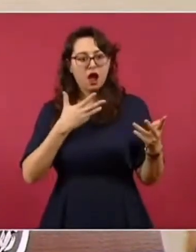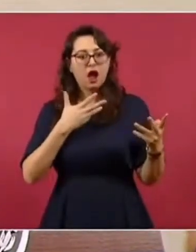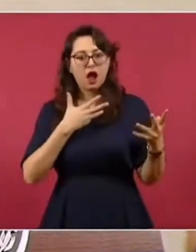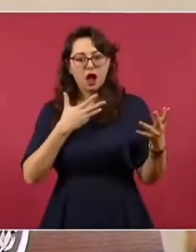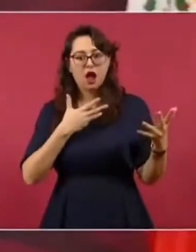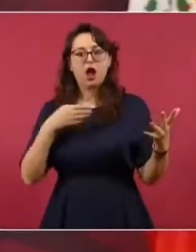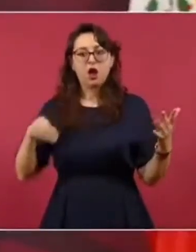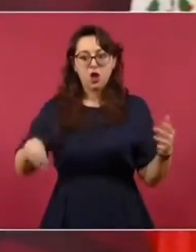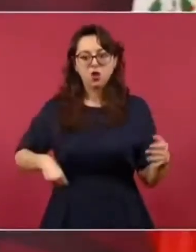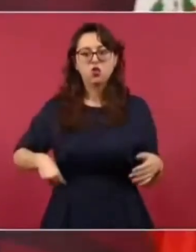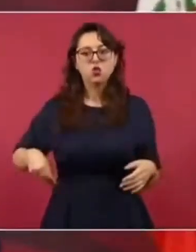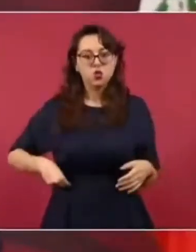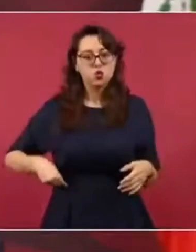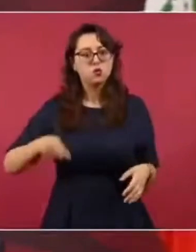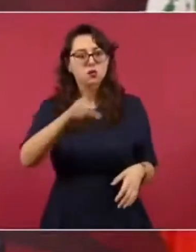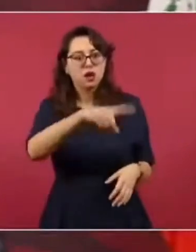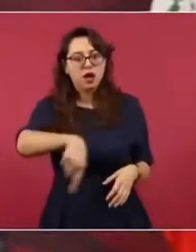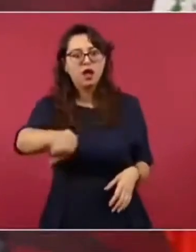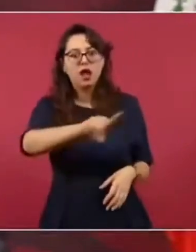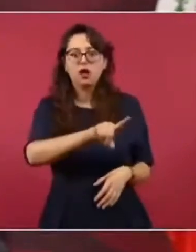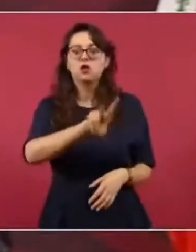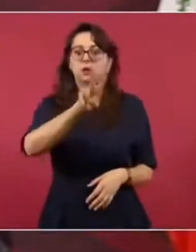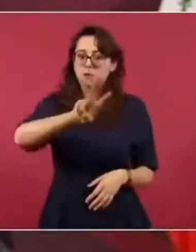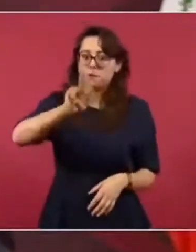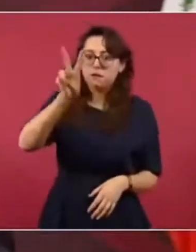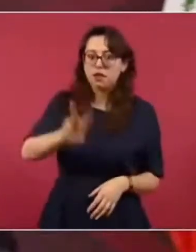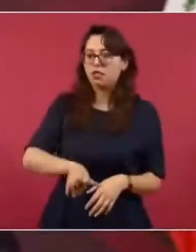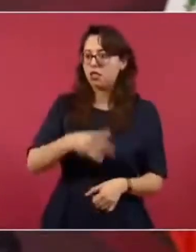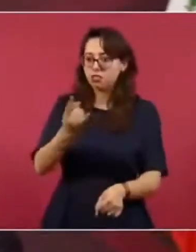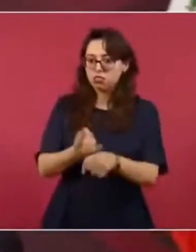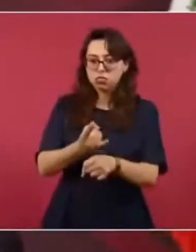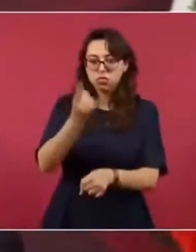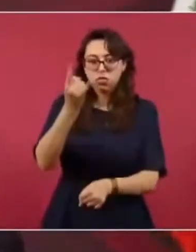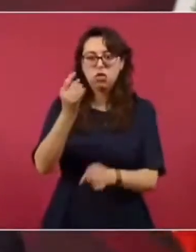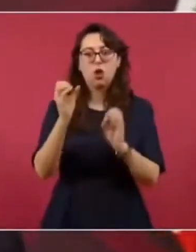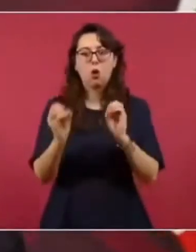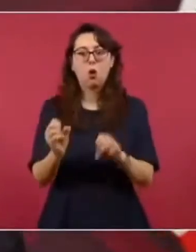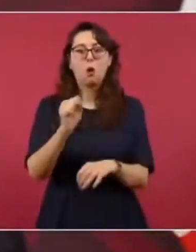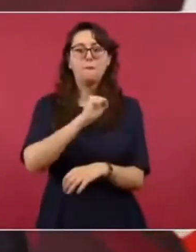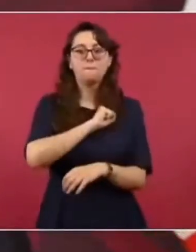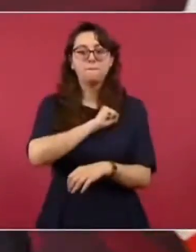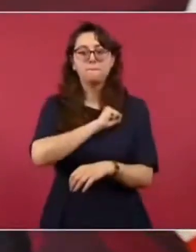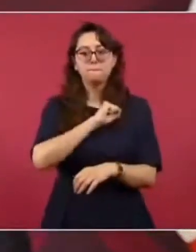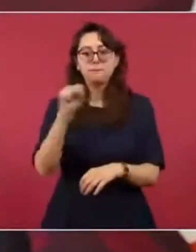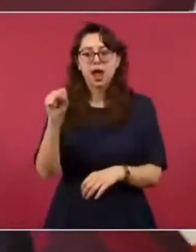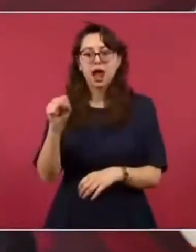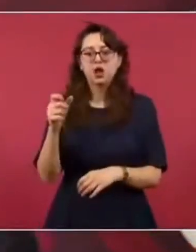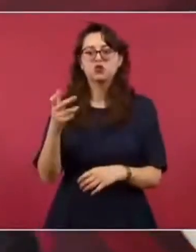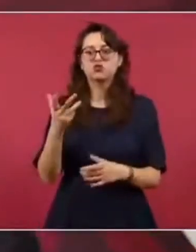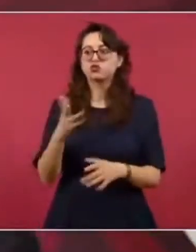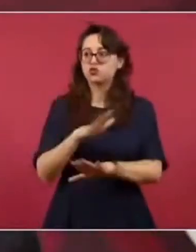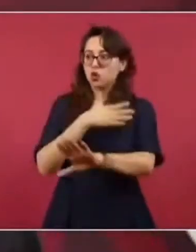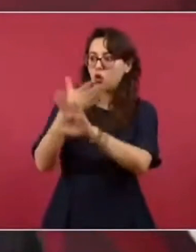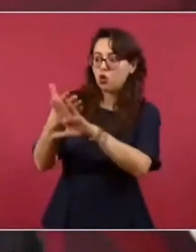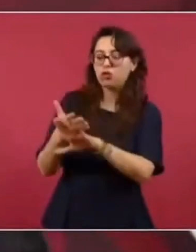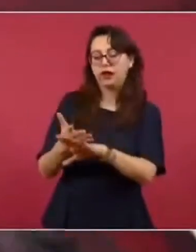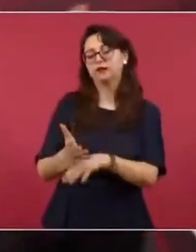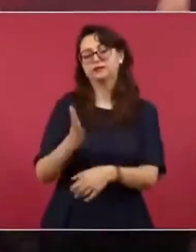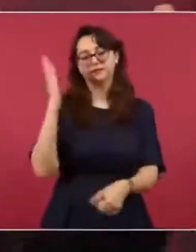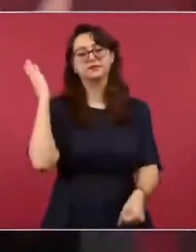hubo negligencia, lo que se haya presentado,